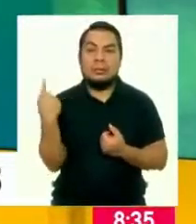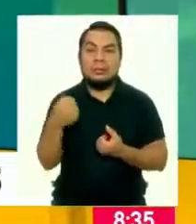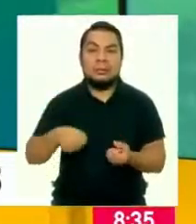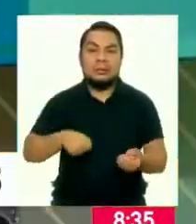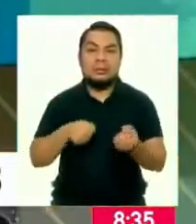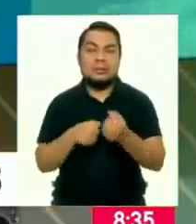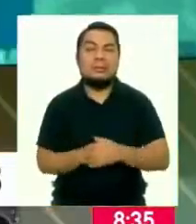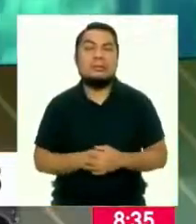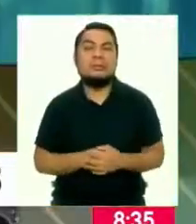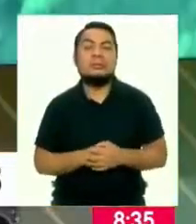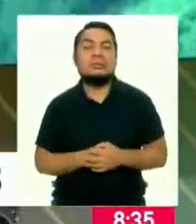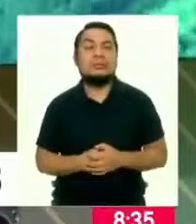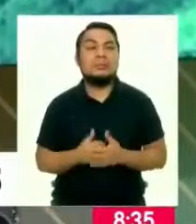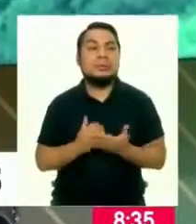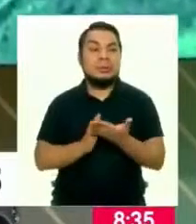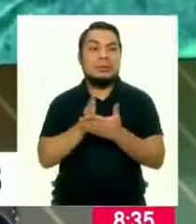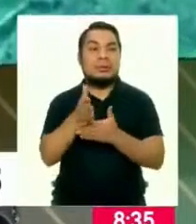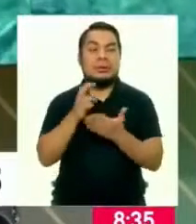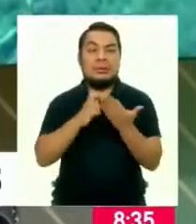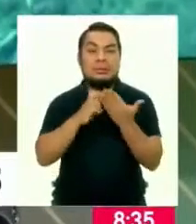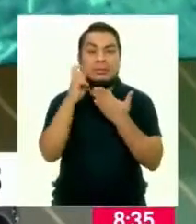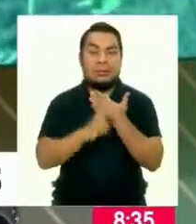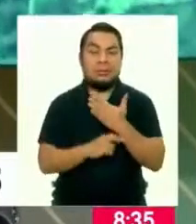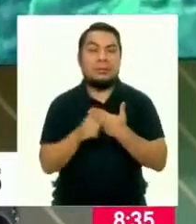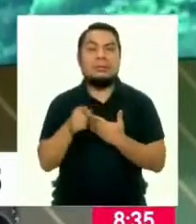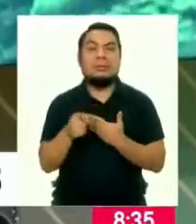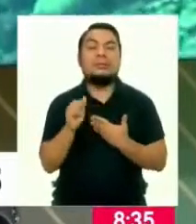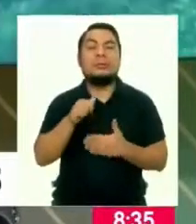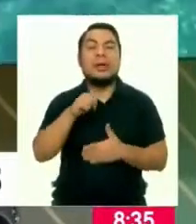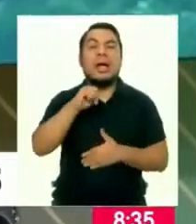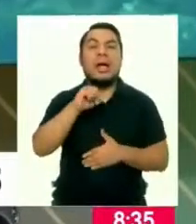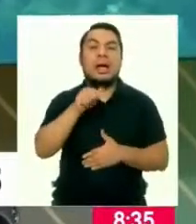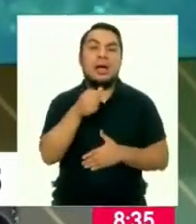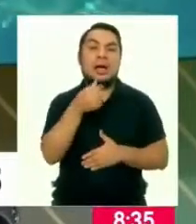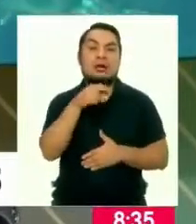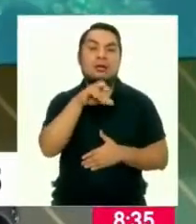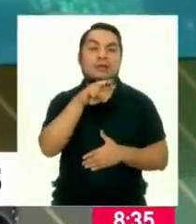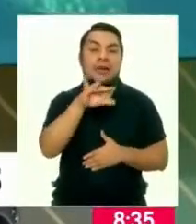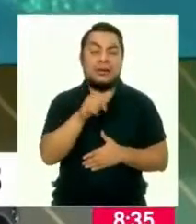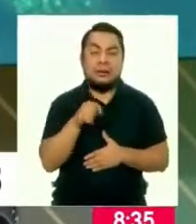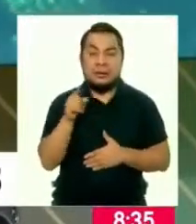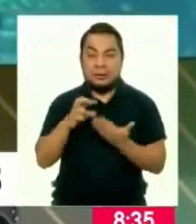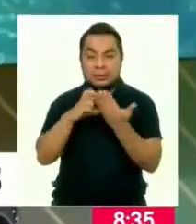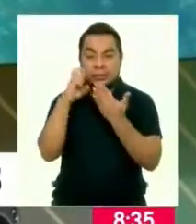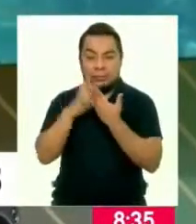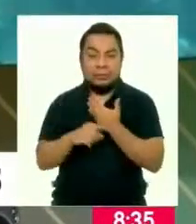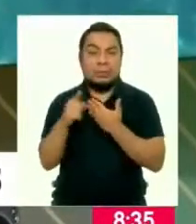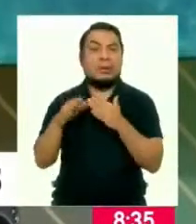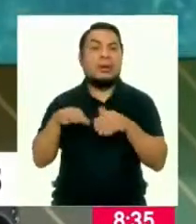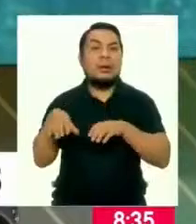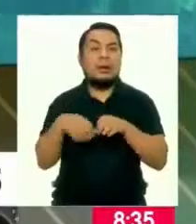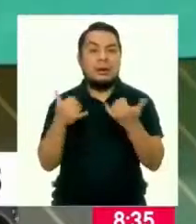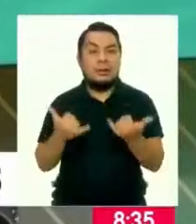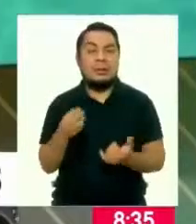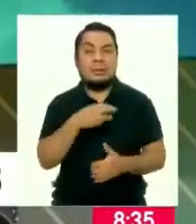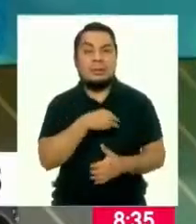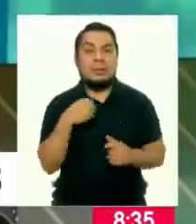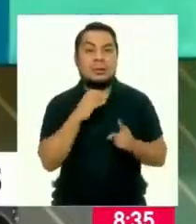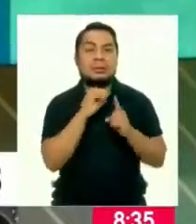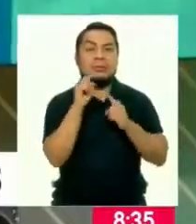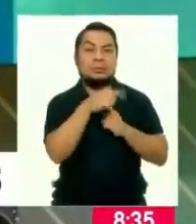agricultores? Bueno, a través del proyecto AgroBio, que es un proyecto que se desarrolla actualmente en el Ministerio del